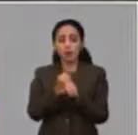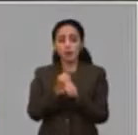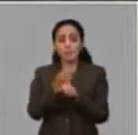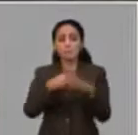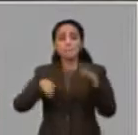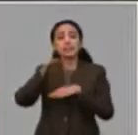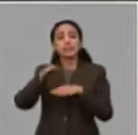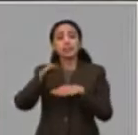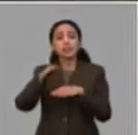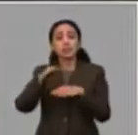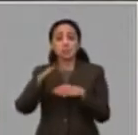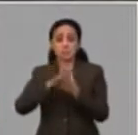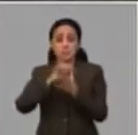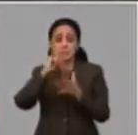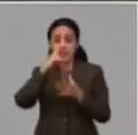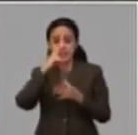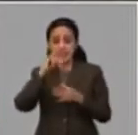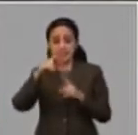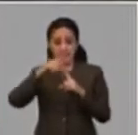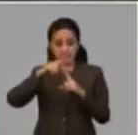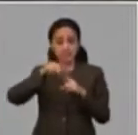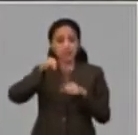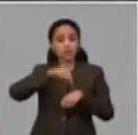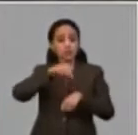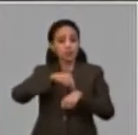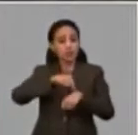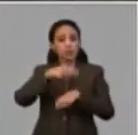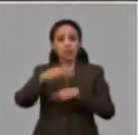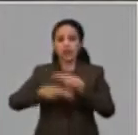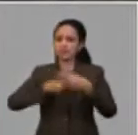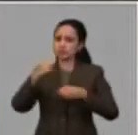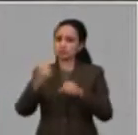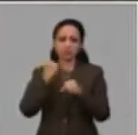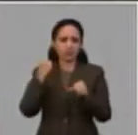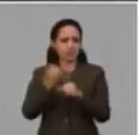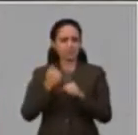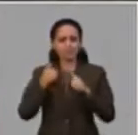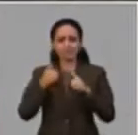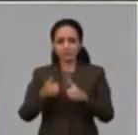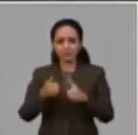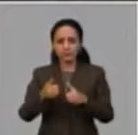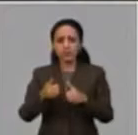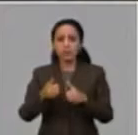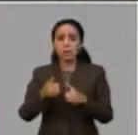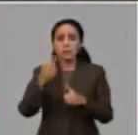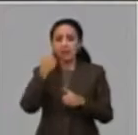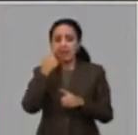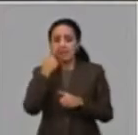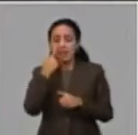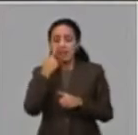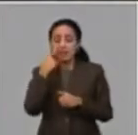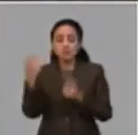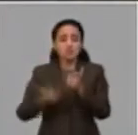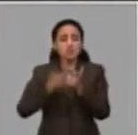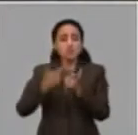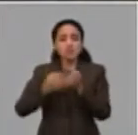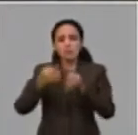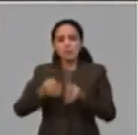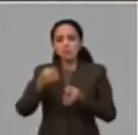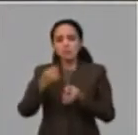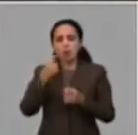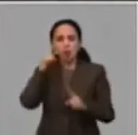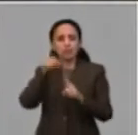trabajo en estos momentos muy activos en el enfrentamiento y en la lucha por la disciplina y